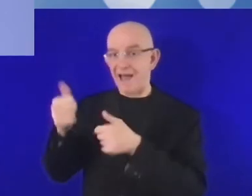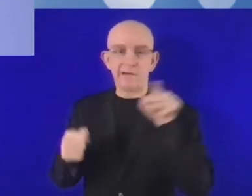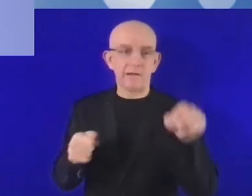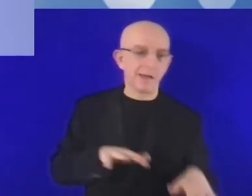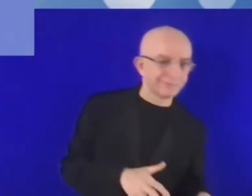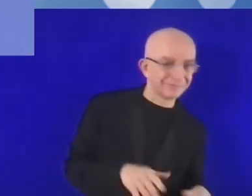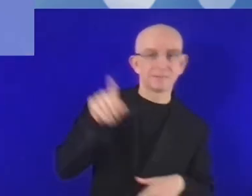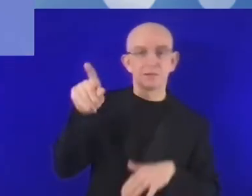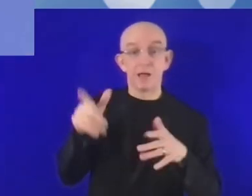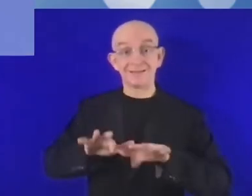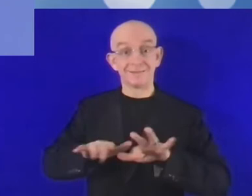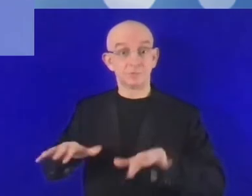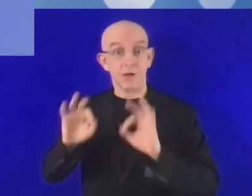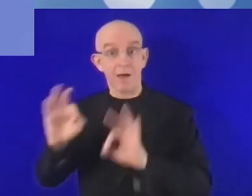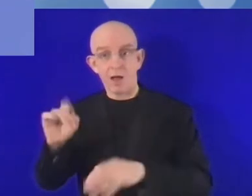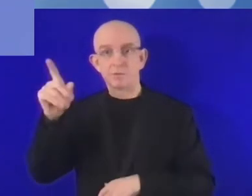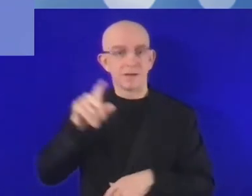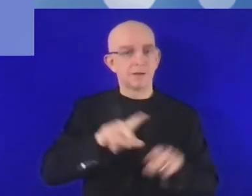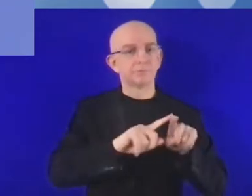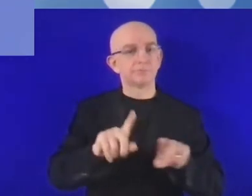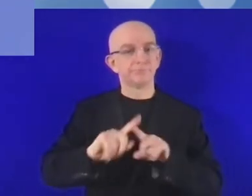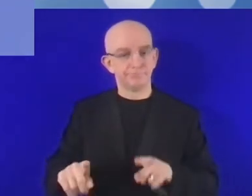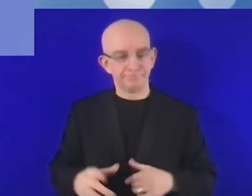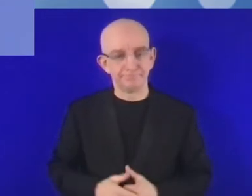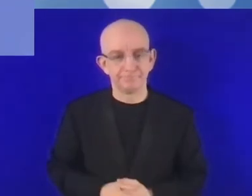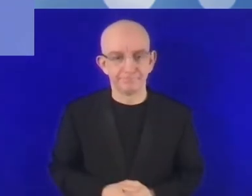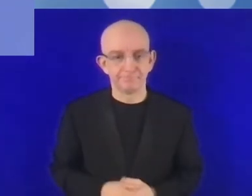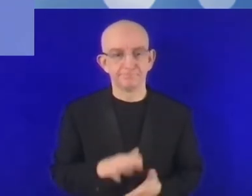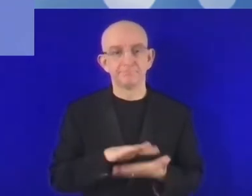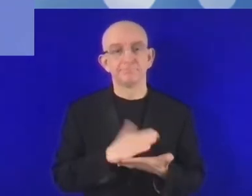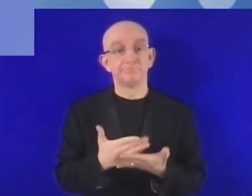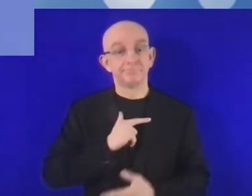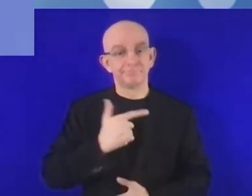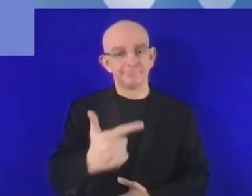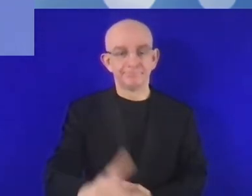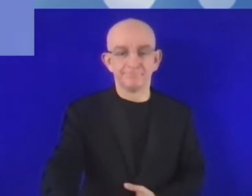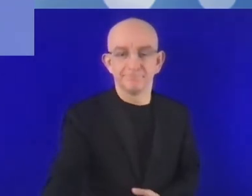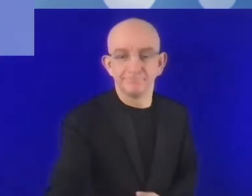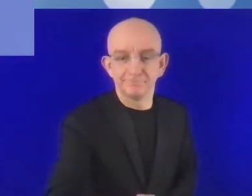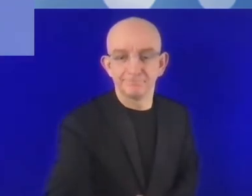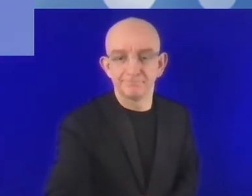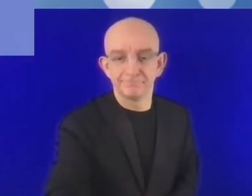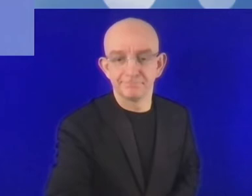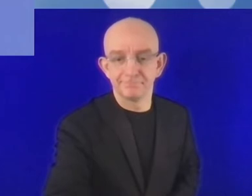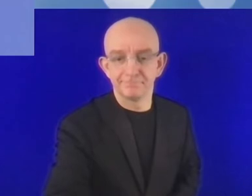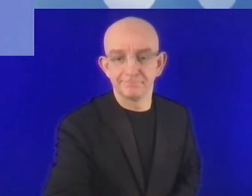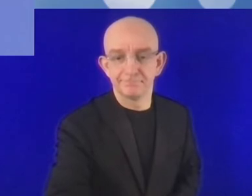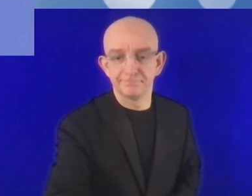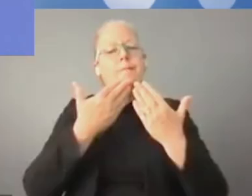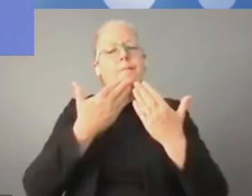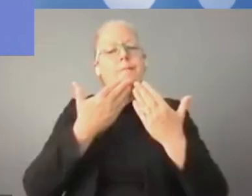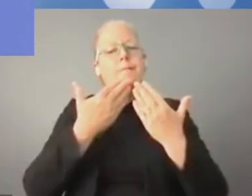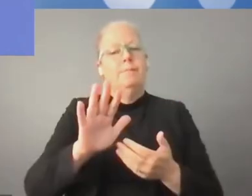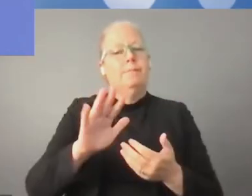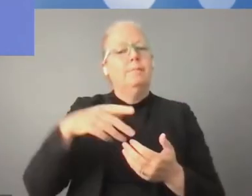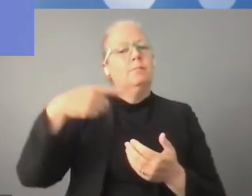importantes y al mismo tiempo una gran diferenciación o grandes diferencias entre sectores y regiones. Gracias,